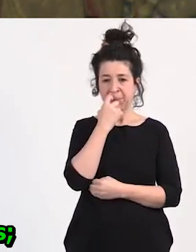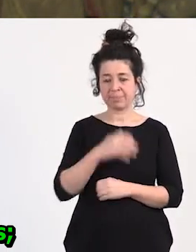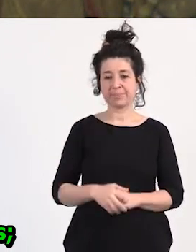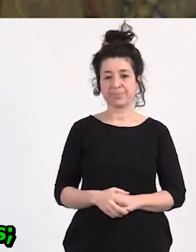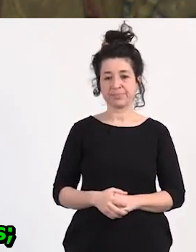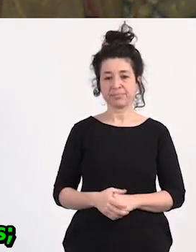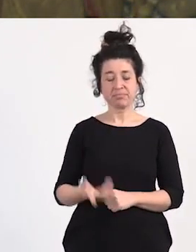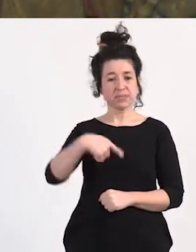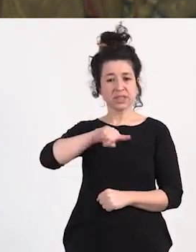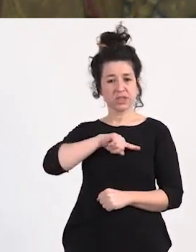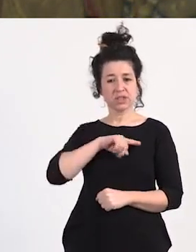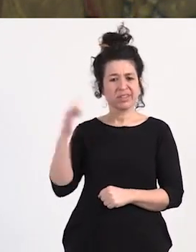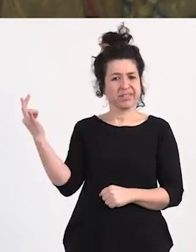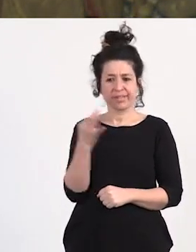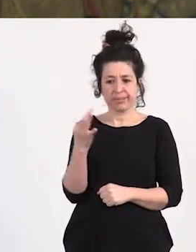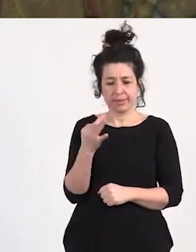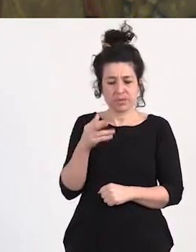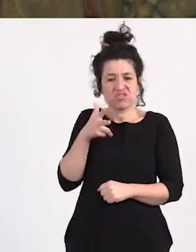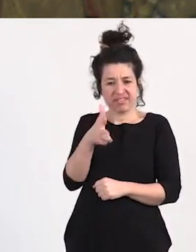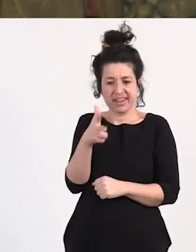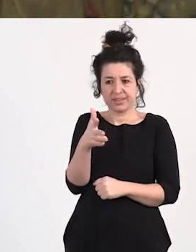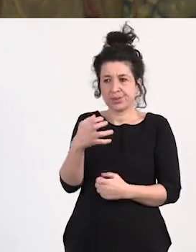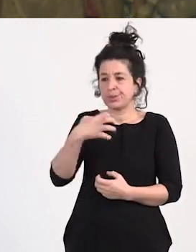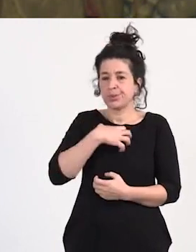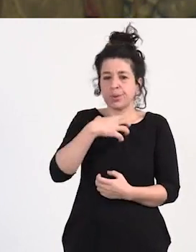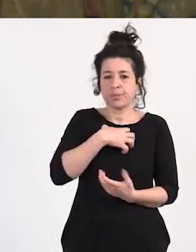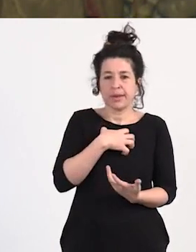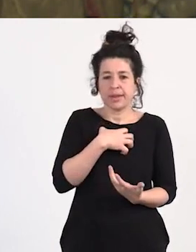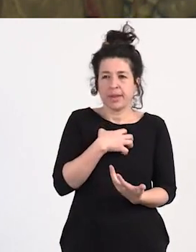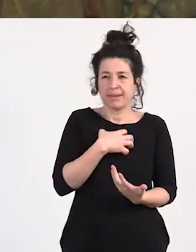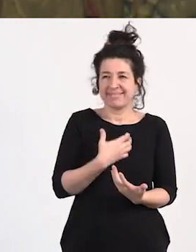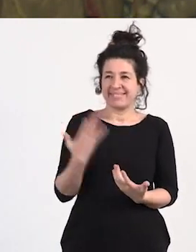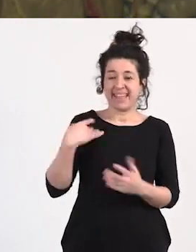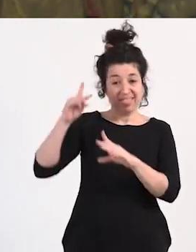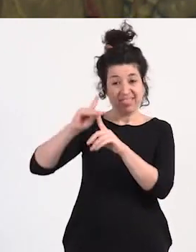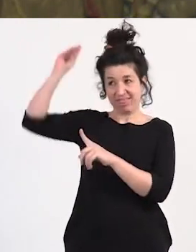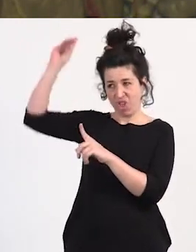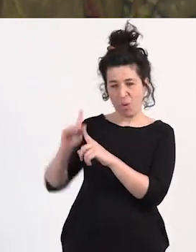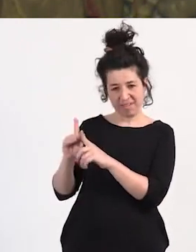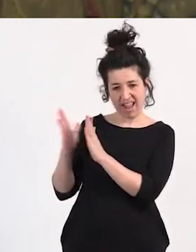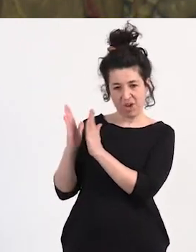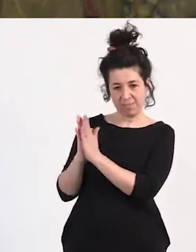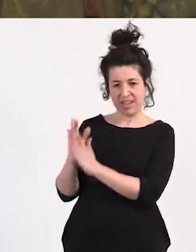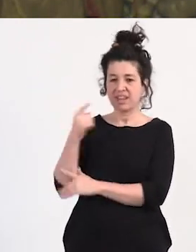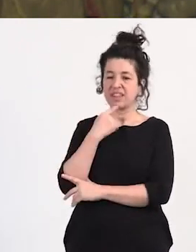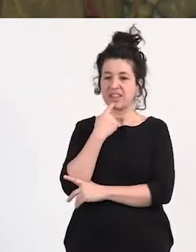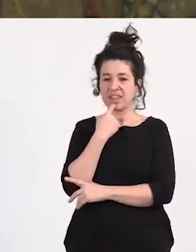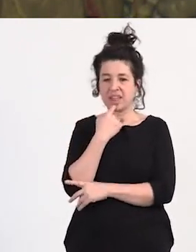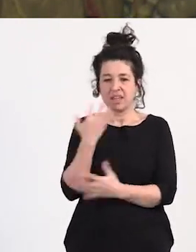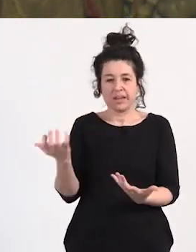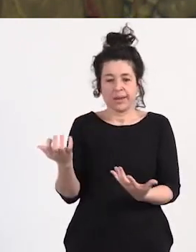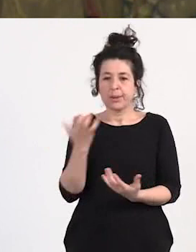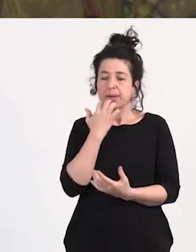tenemos que tener de hecho no puede ser que estemos como decía también una compañera ahí como puede ser que el colectivo